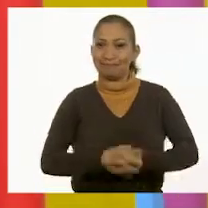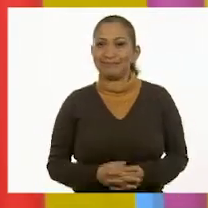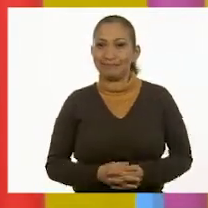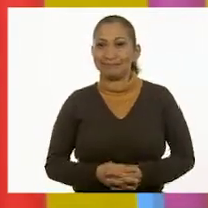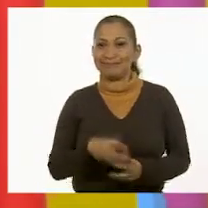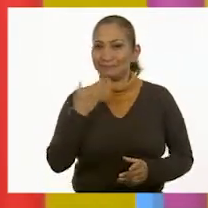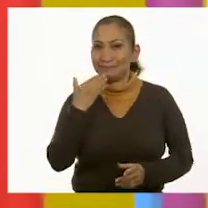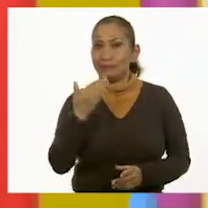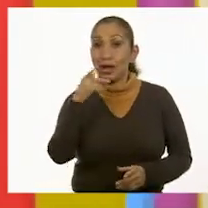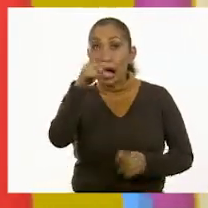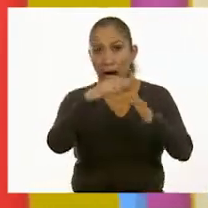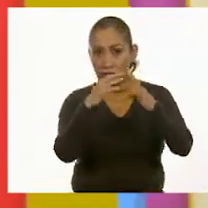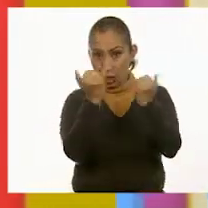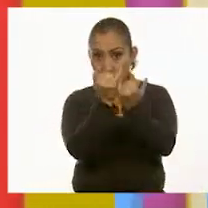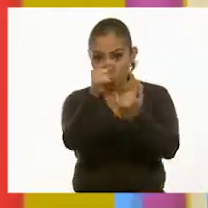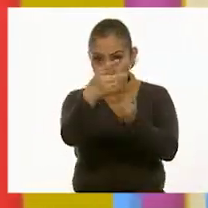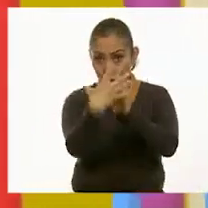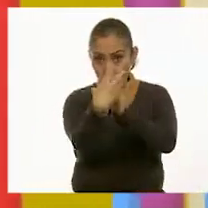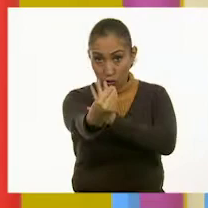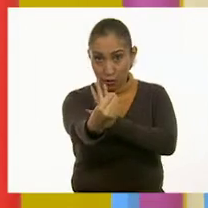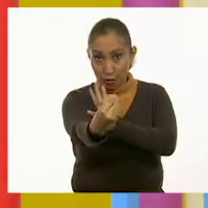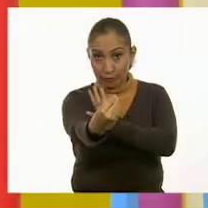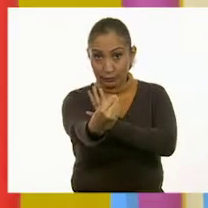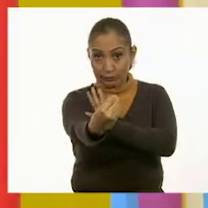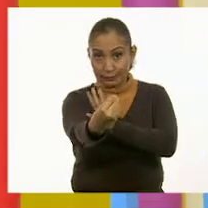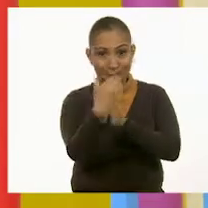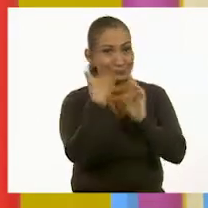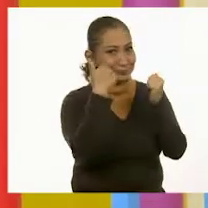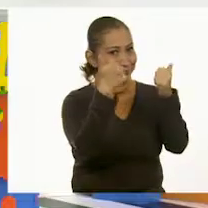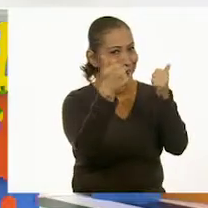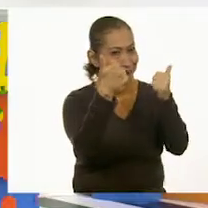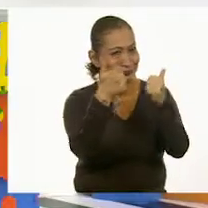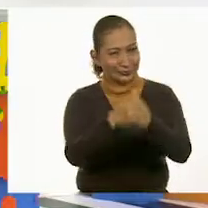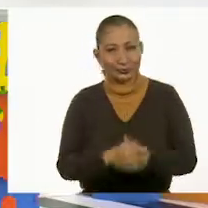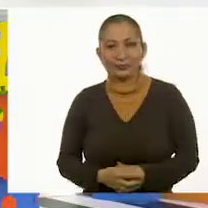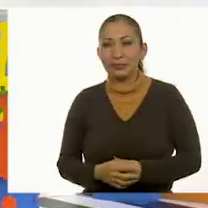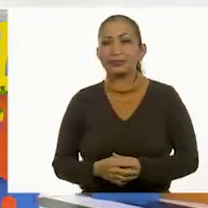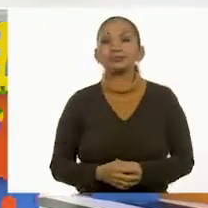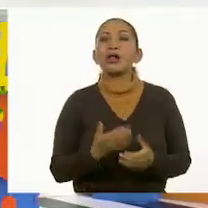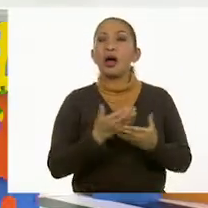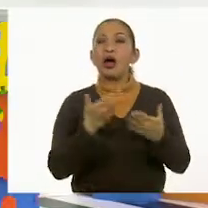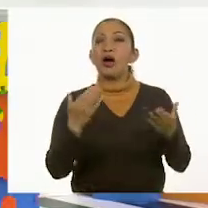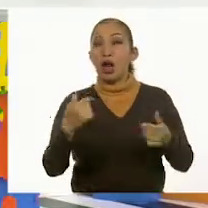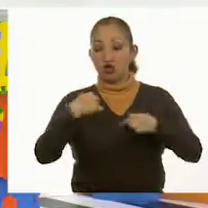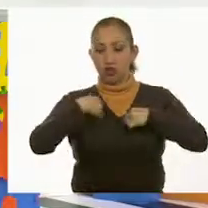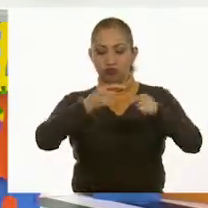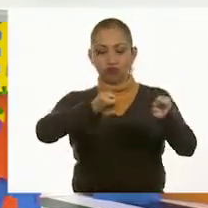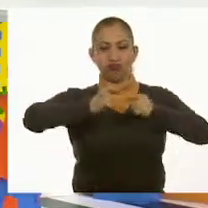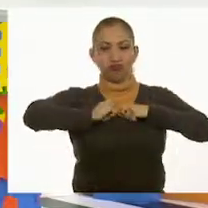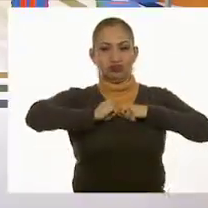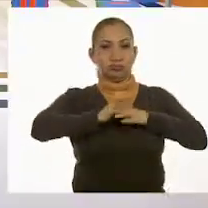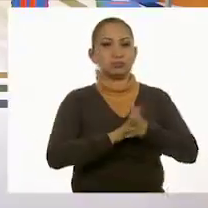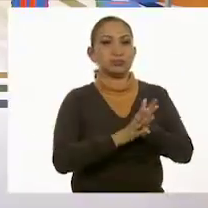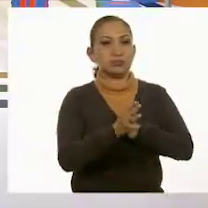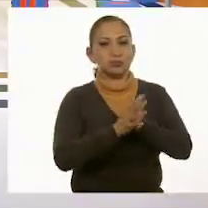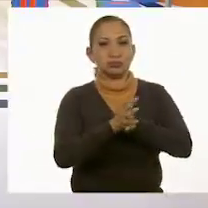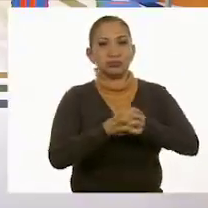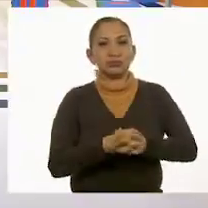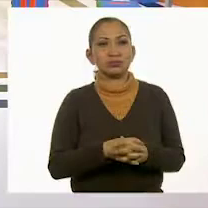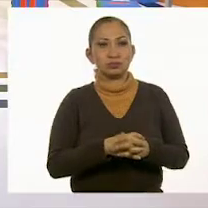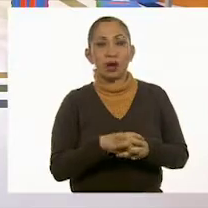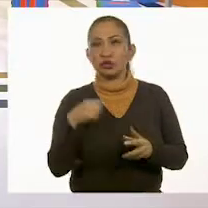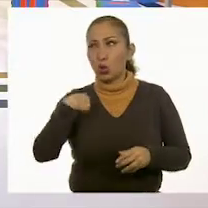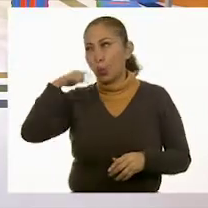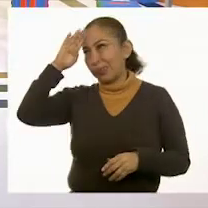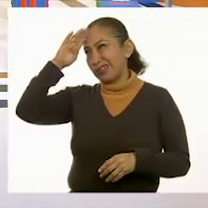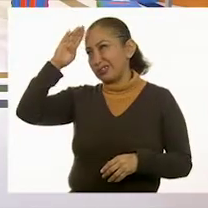Nueve palmadas en los ¿En casa ustedes también lo hicieron? Sí. Perfecto, muy bien. Ahora entonces me toca a de nuevo. tu turno? Vamos a ver, deja,